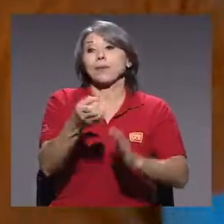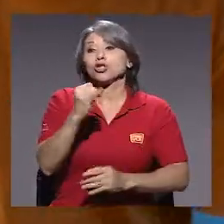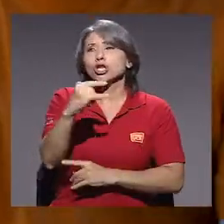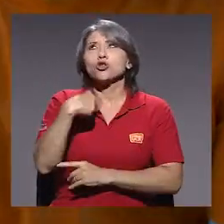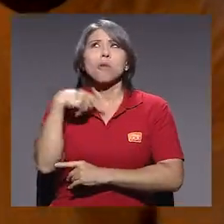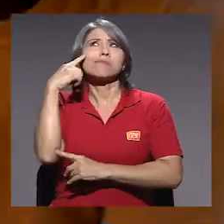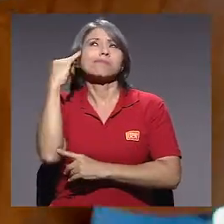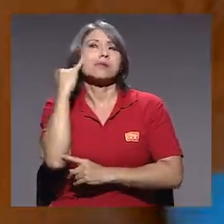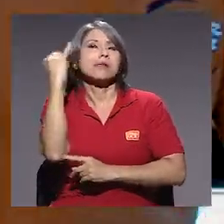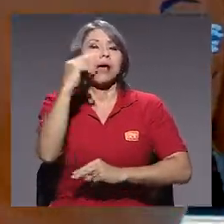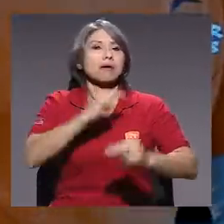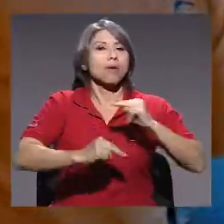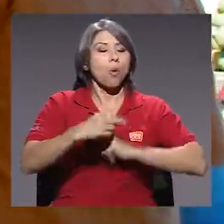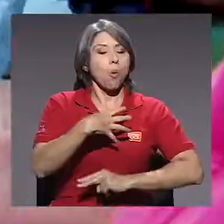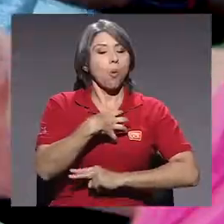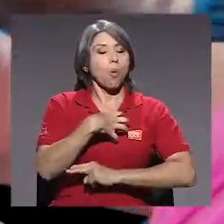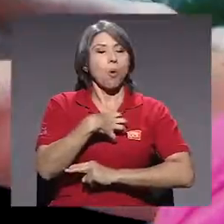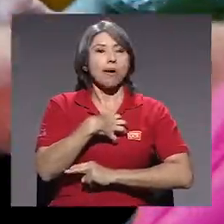voy a emprender,